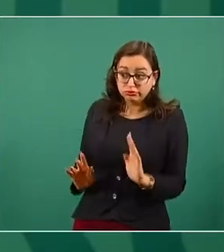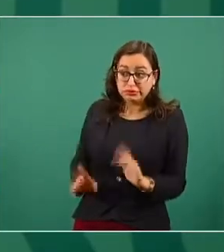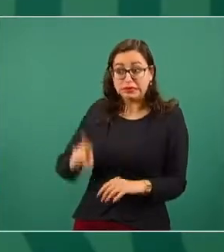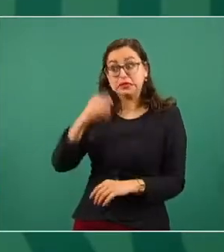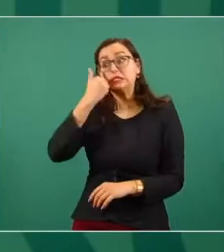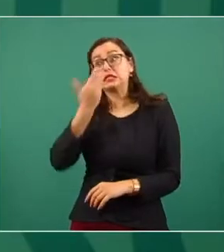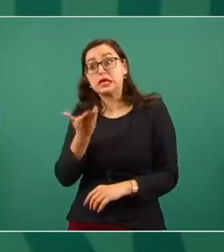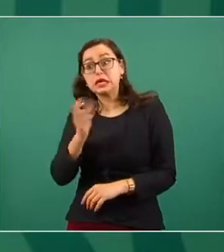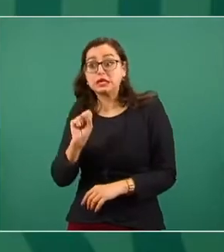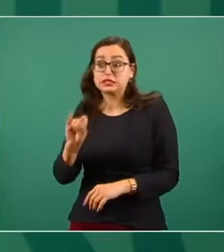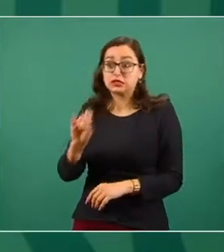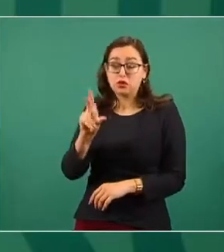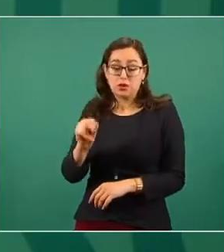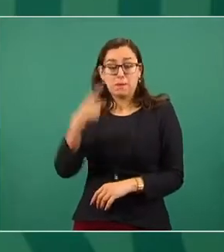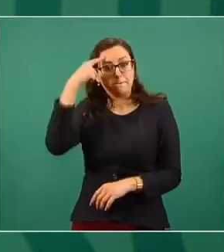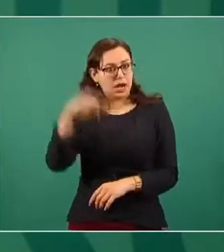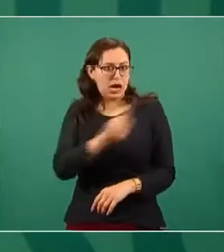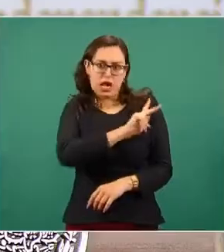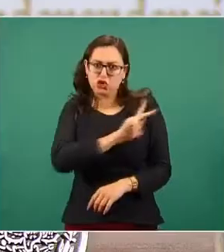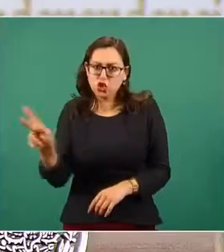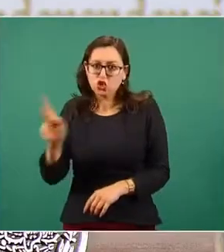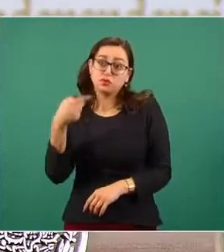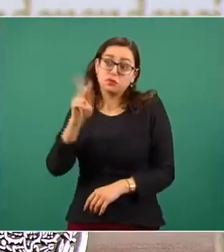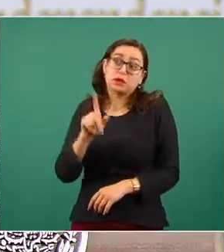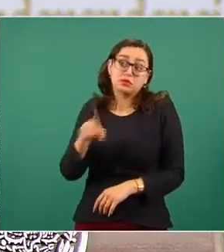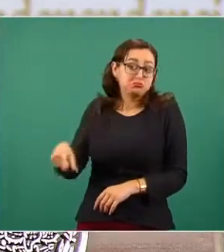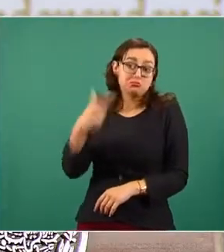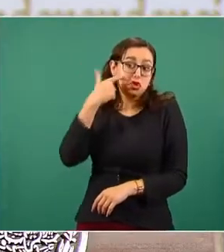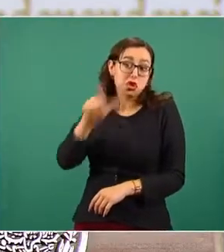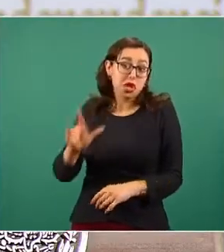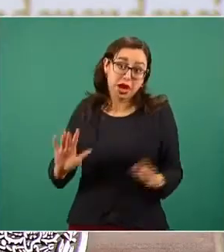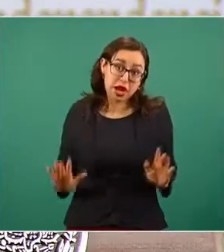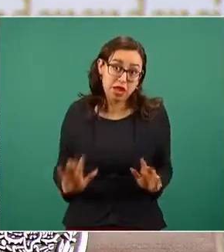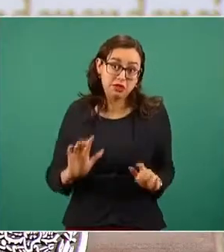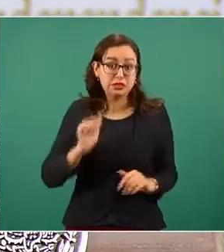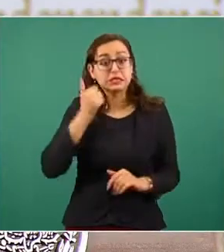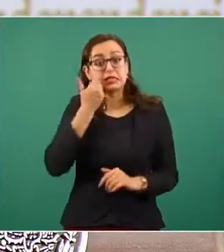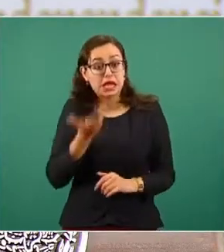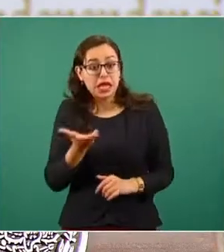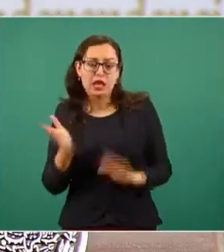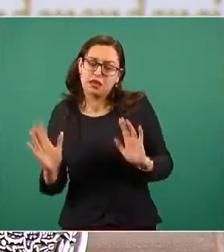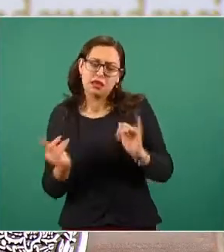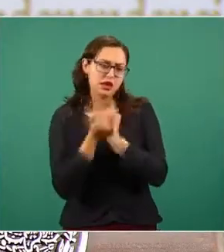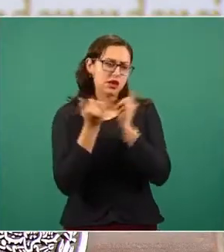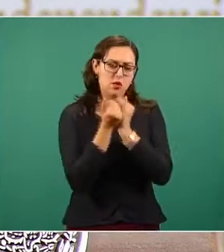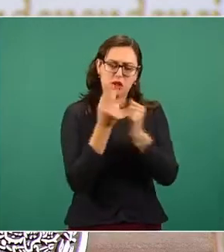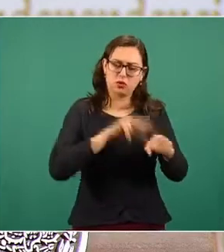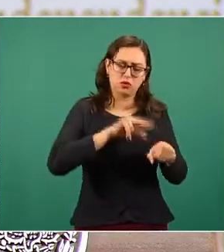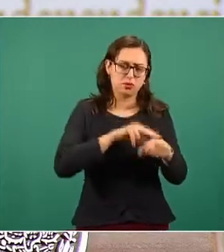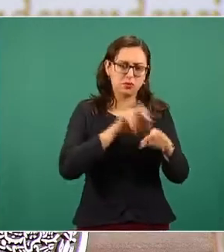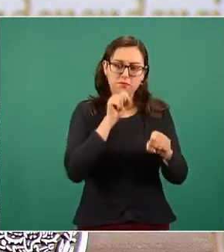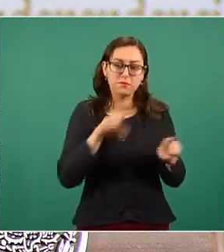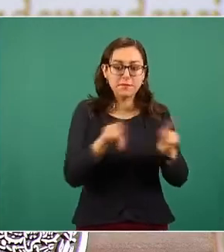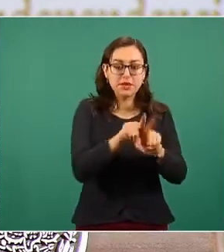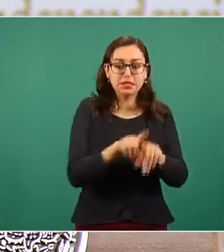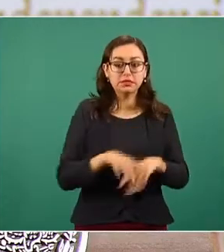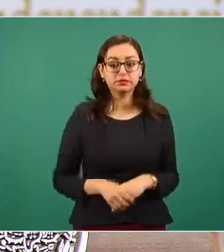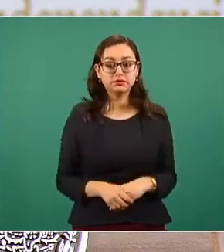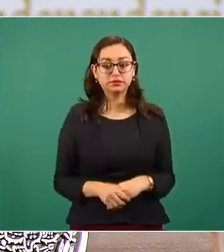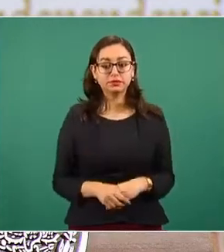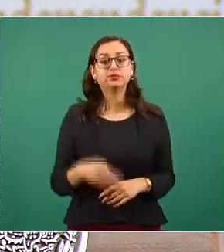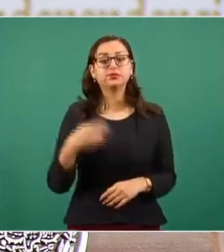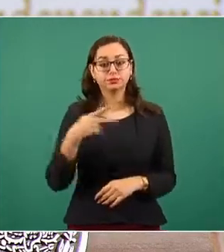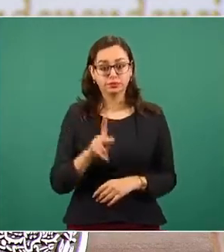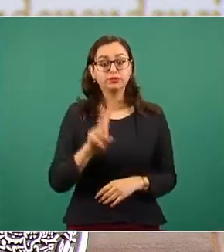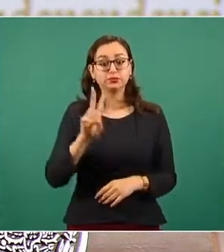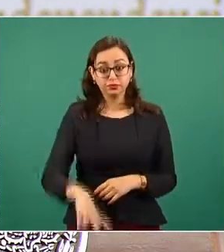todos van a ser vacunados, pero se tiene que dar un consentimiento informado, en todos los casos, también en el caso del personal de salud. Pero de verdad que